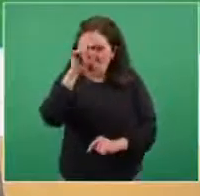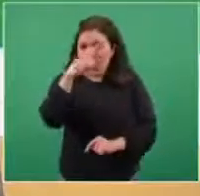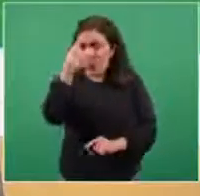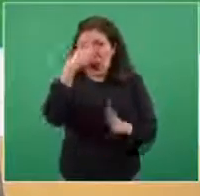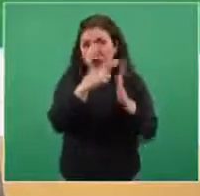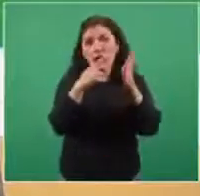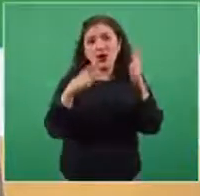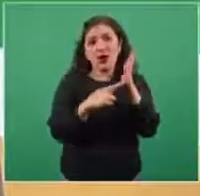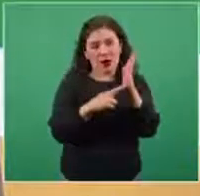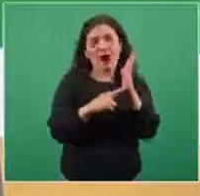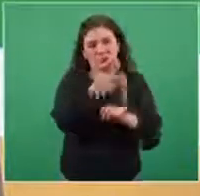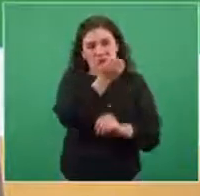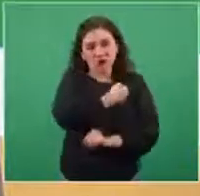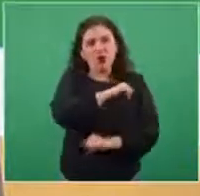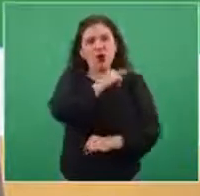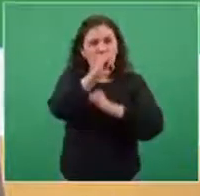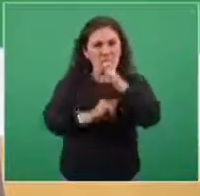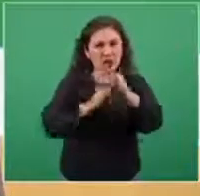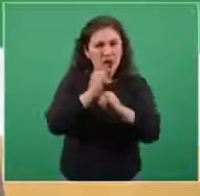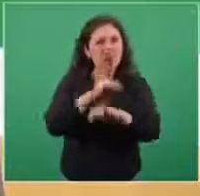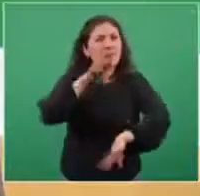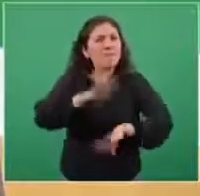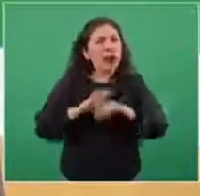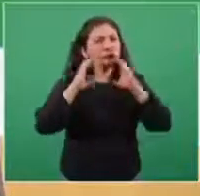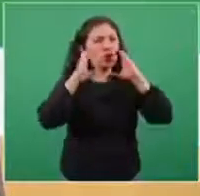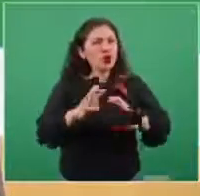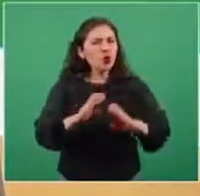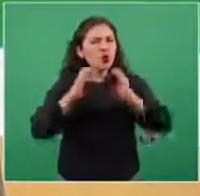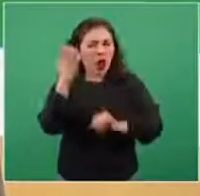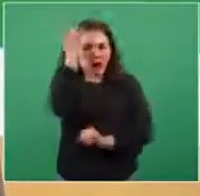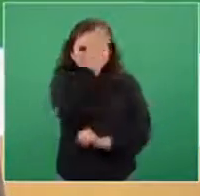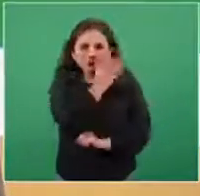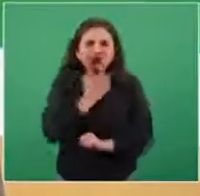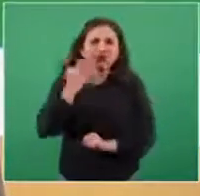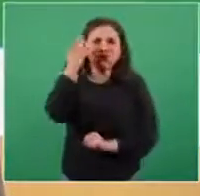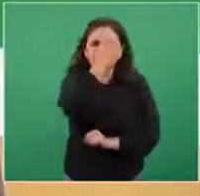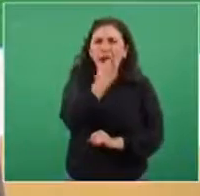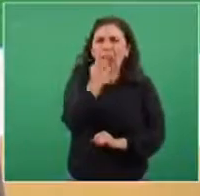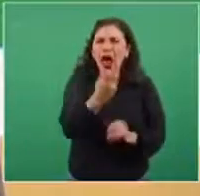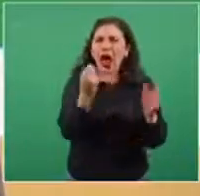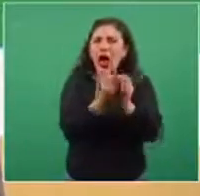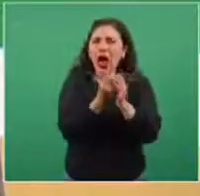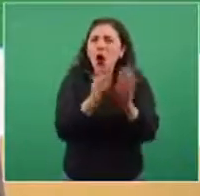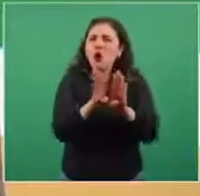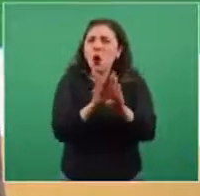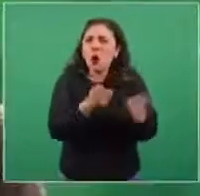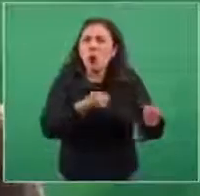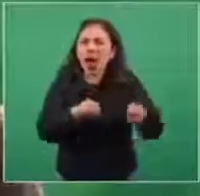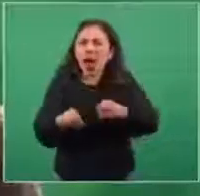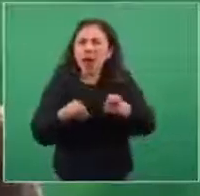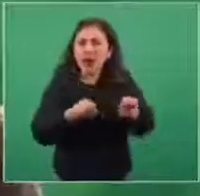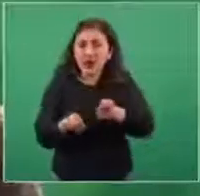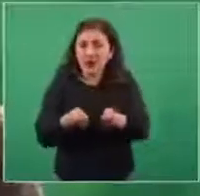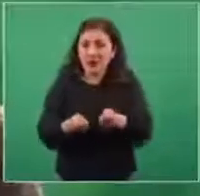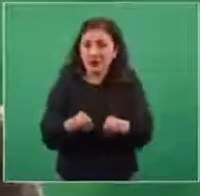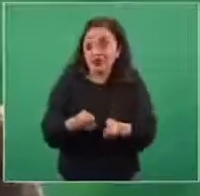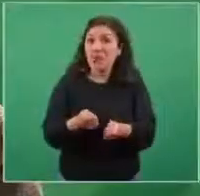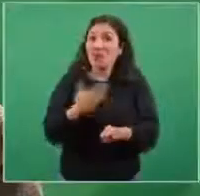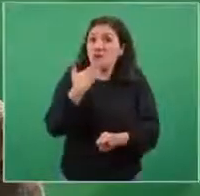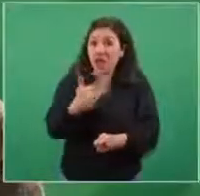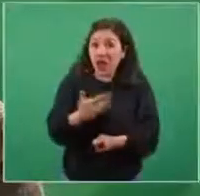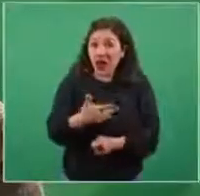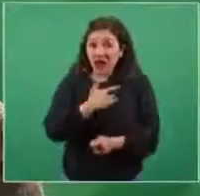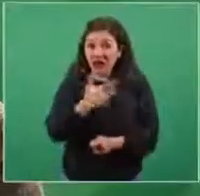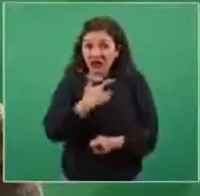Reglamento Sanitario Internacional y un cuidadoso análisis técnico de este tipo de medidas, no es favorable a estas